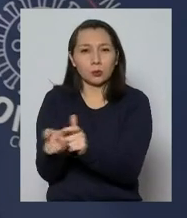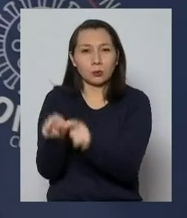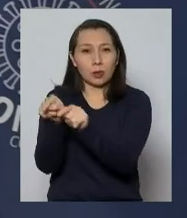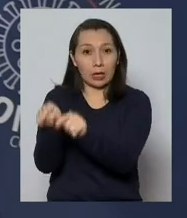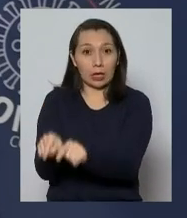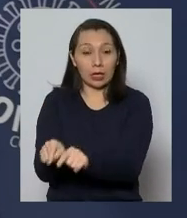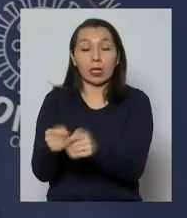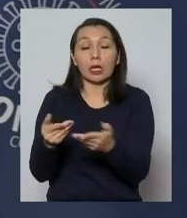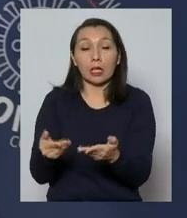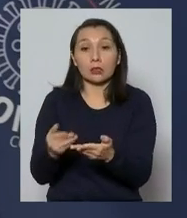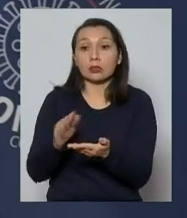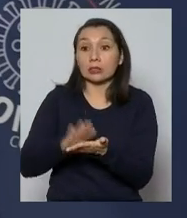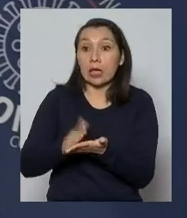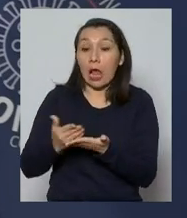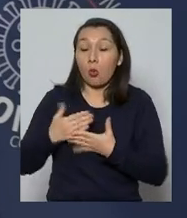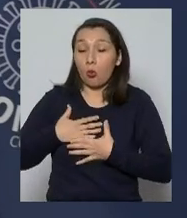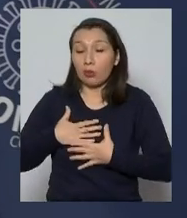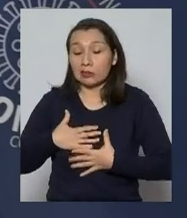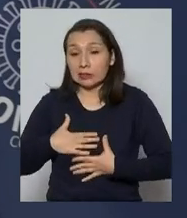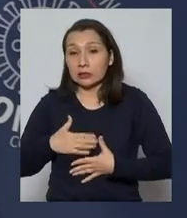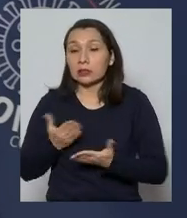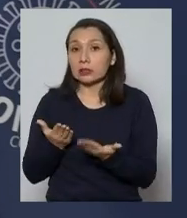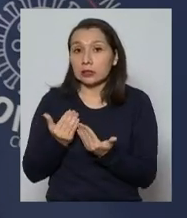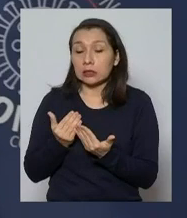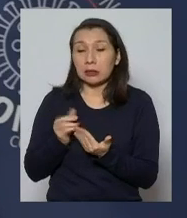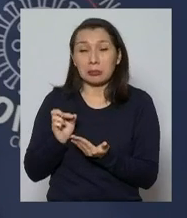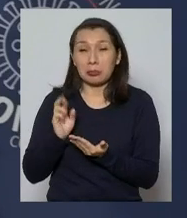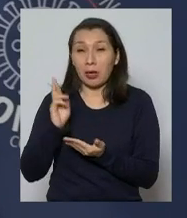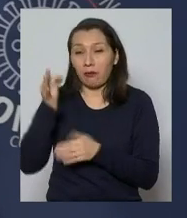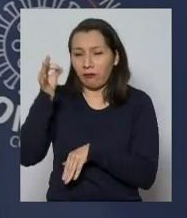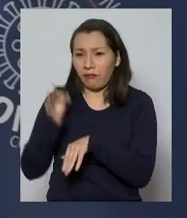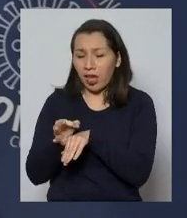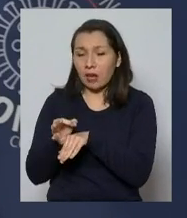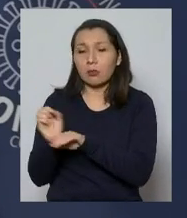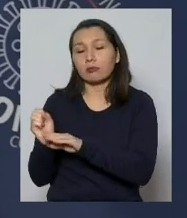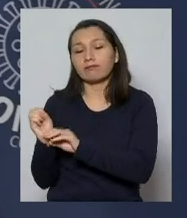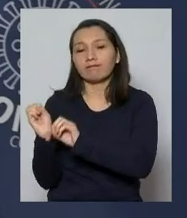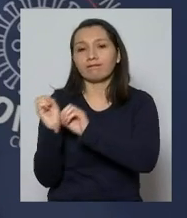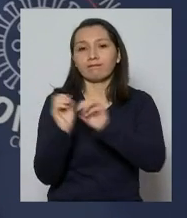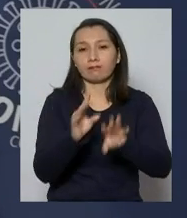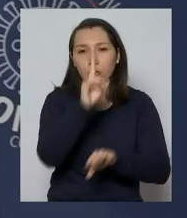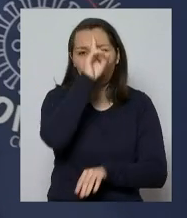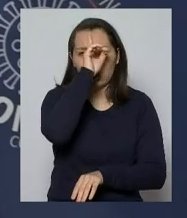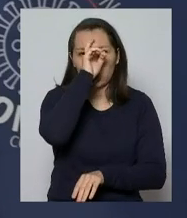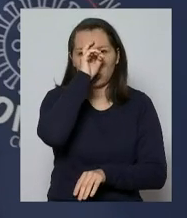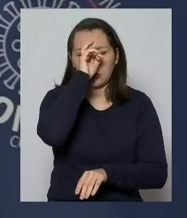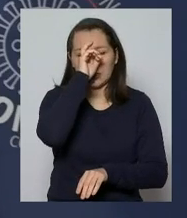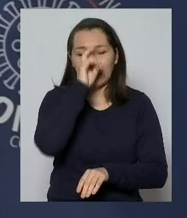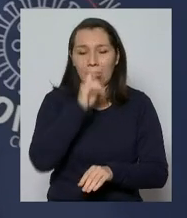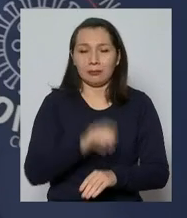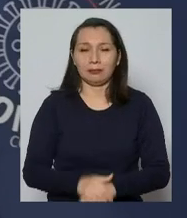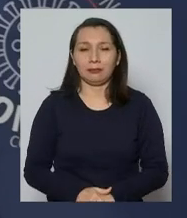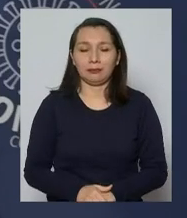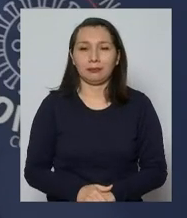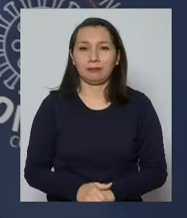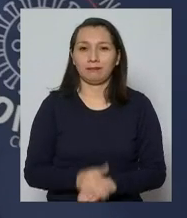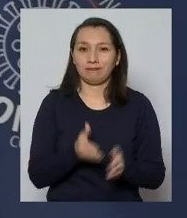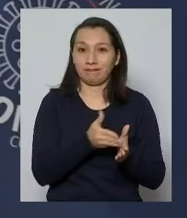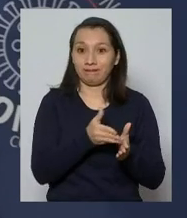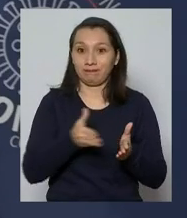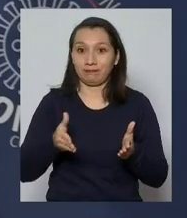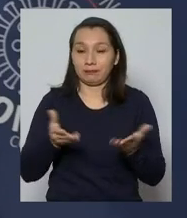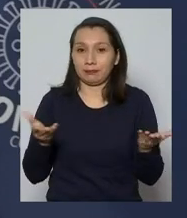y, por supuesto, si su estado de salud así lo amerita en recintos hospitalarios. En ese